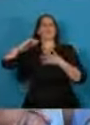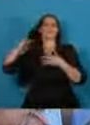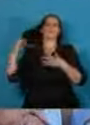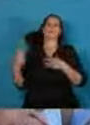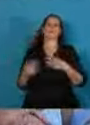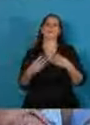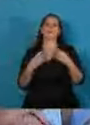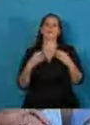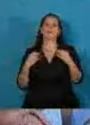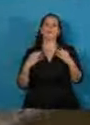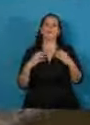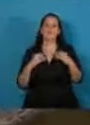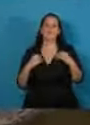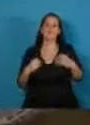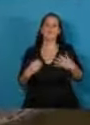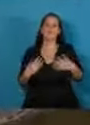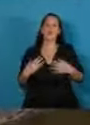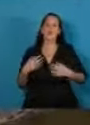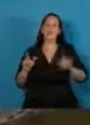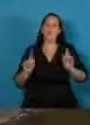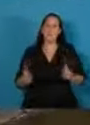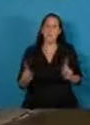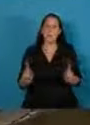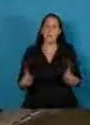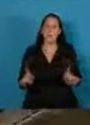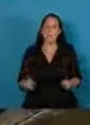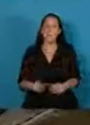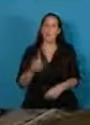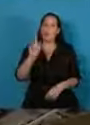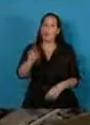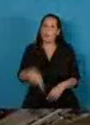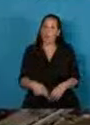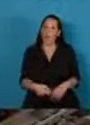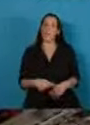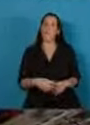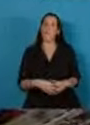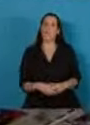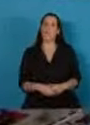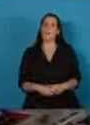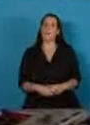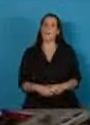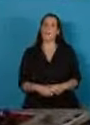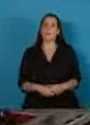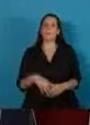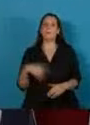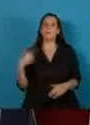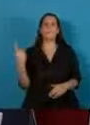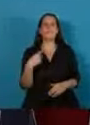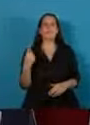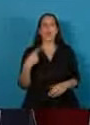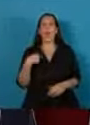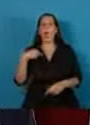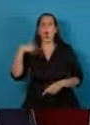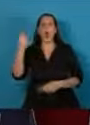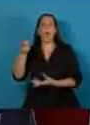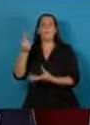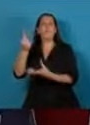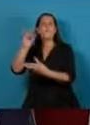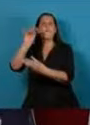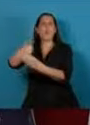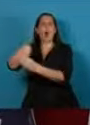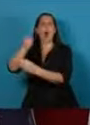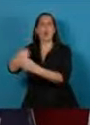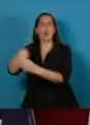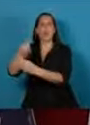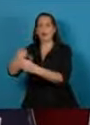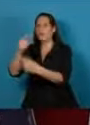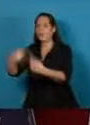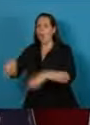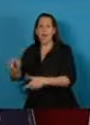Lo mismo haremos con el resto de los fondos reservados.